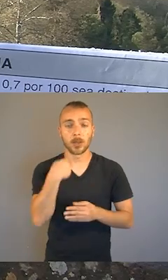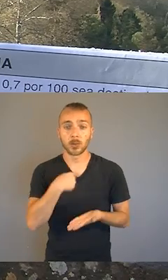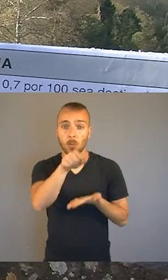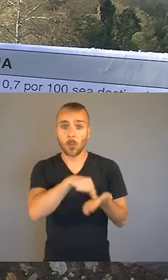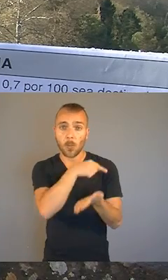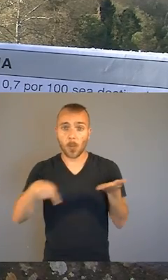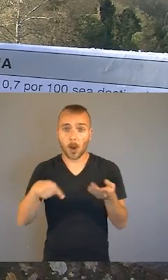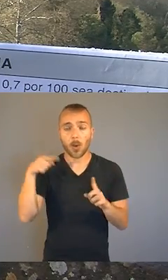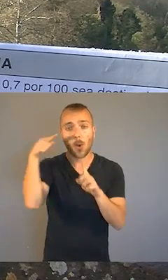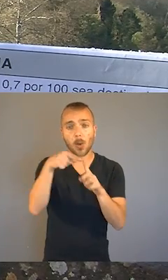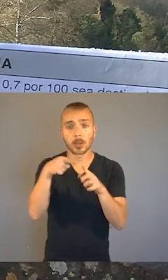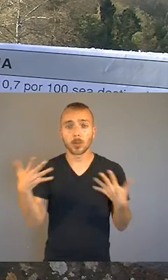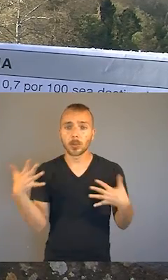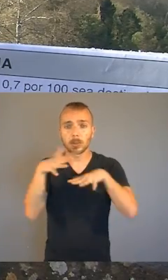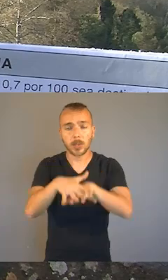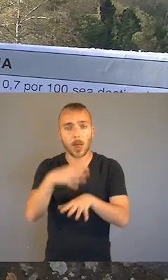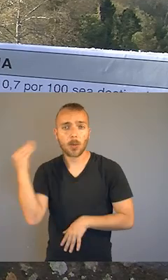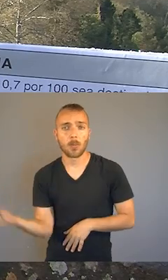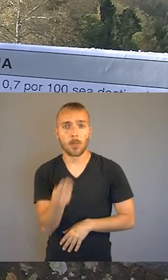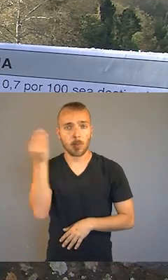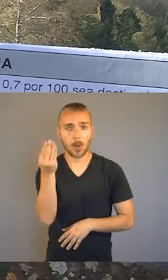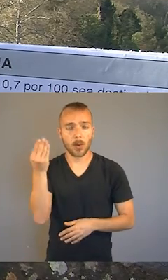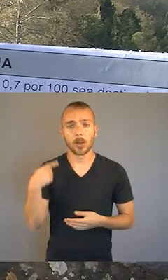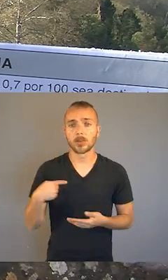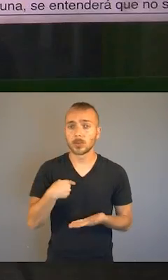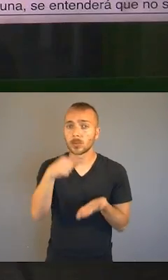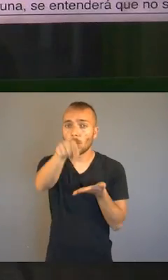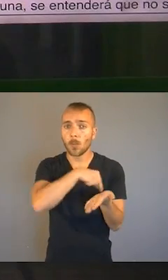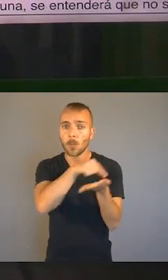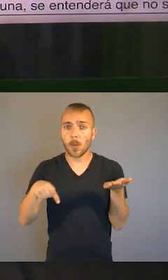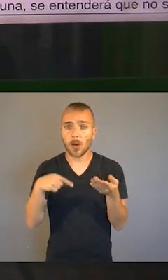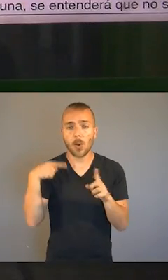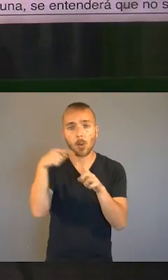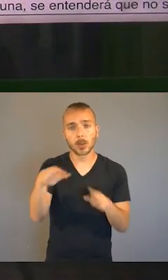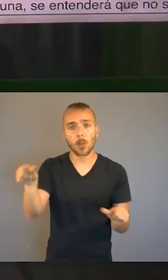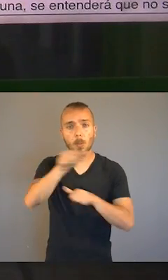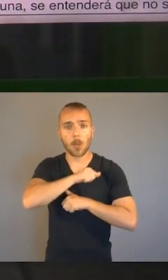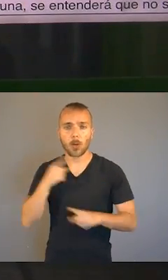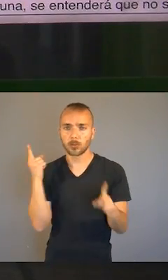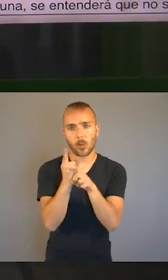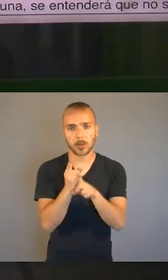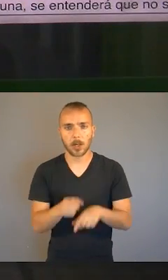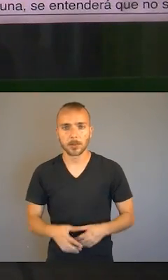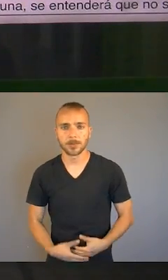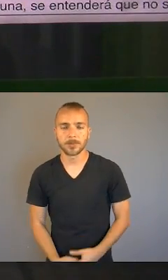Nik bearan diago aduten perxonen integración en alde marcatzen dut. Yo marco para luchar contra el paro.